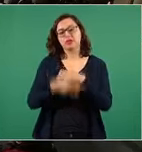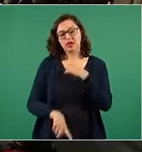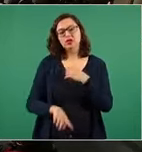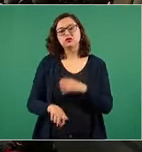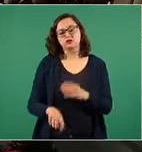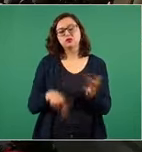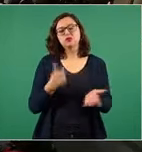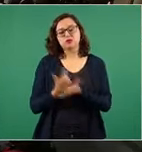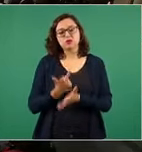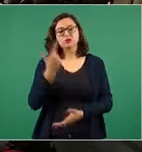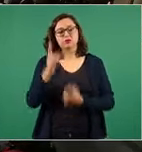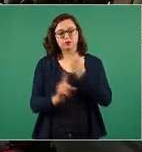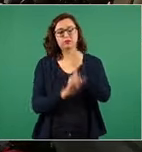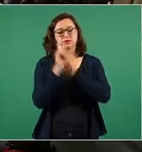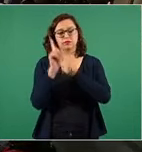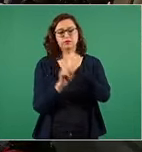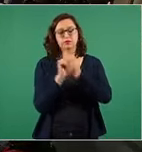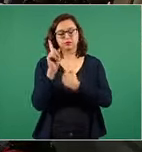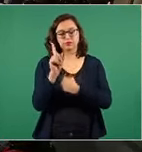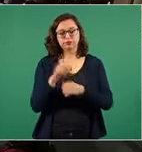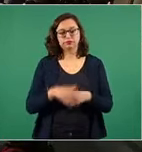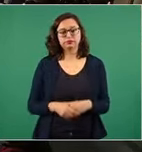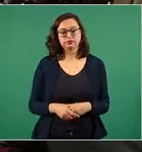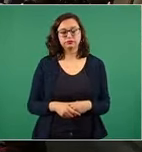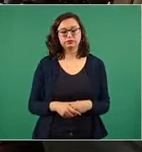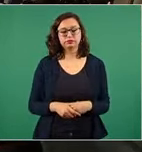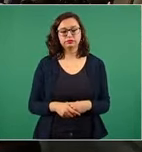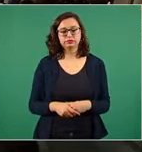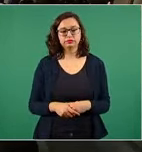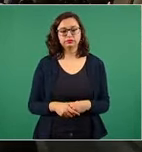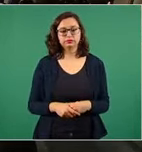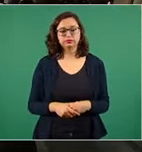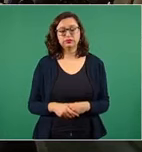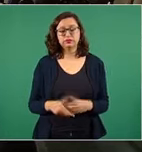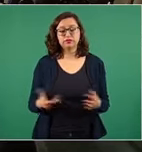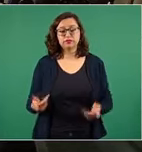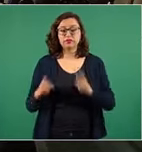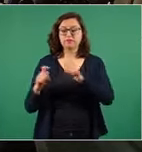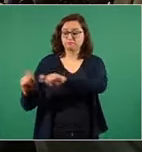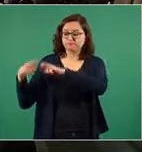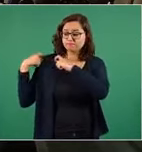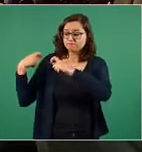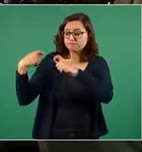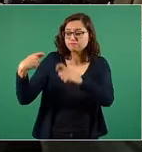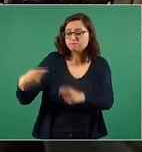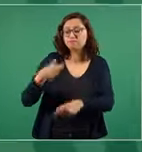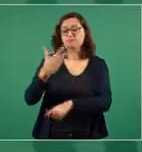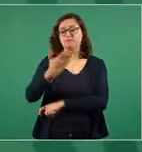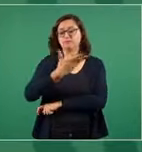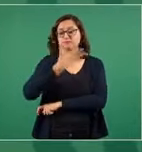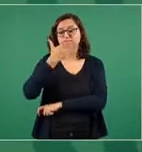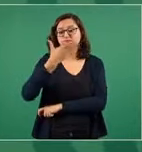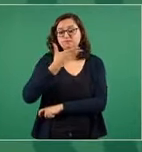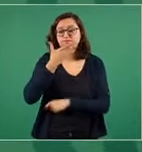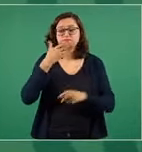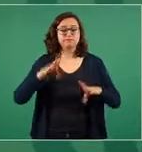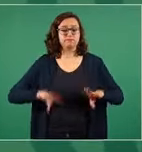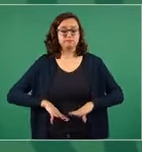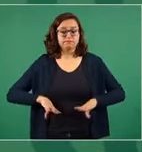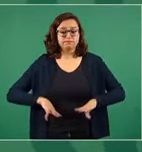tradiciones, costumbres, valores.